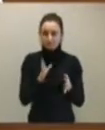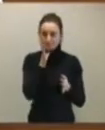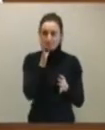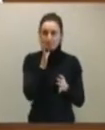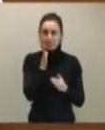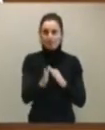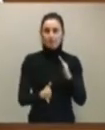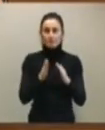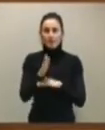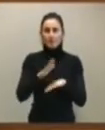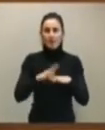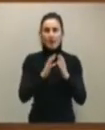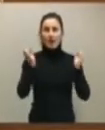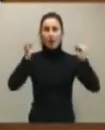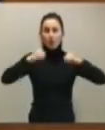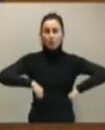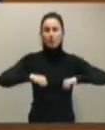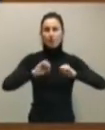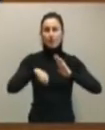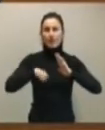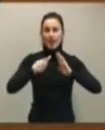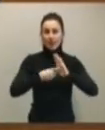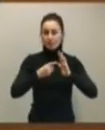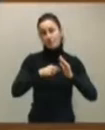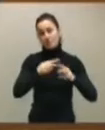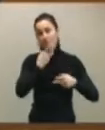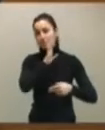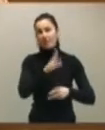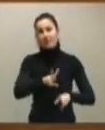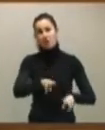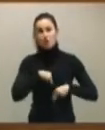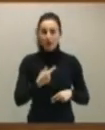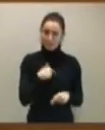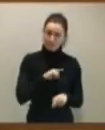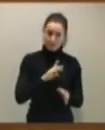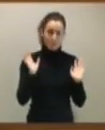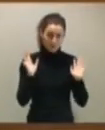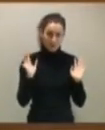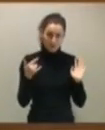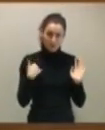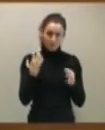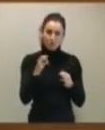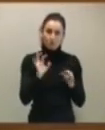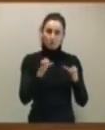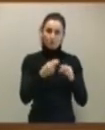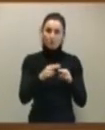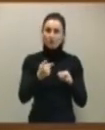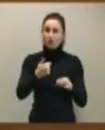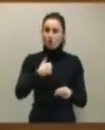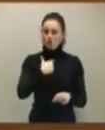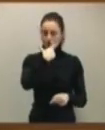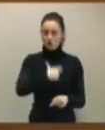acuerdo de legislatura con el Partido Socialista, igual me lo niega usted eso también, el único partido que lo ha hecho ha sido este grupo.